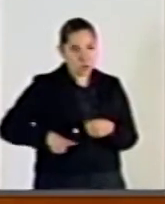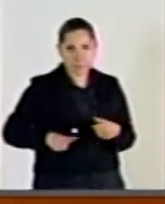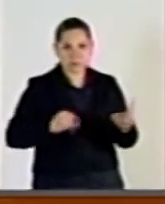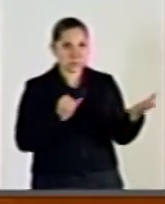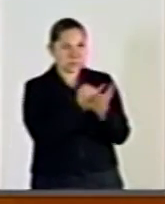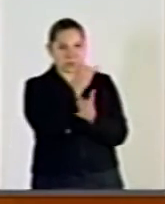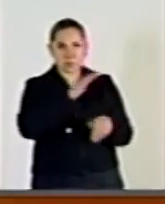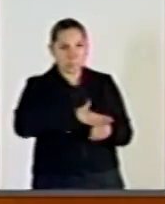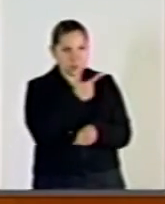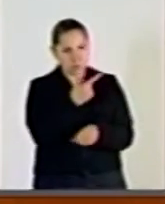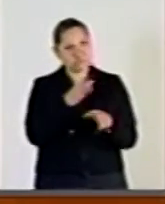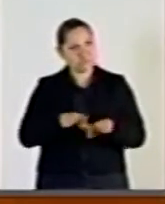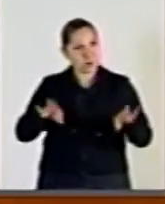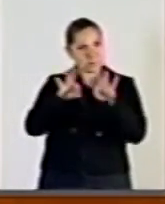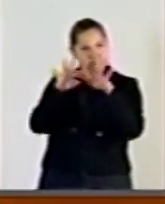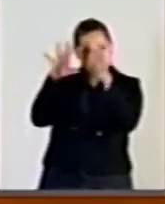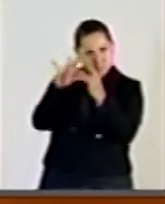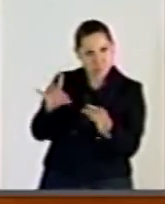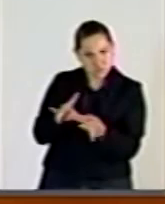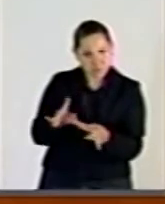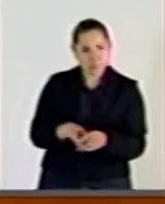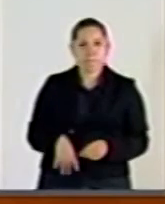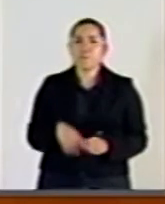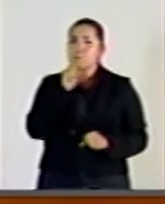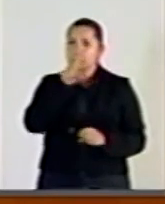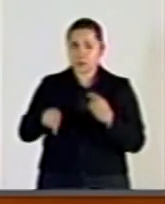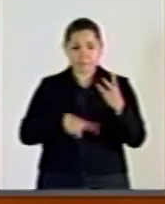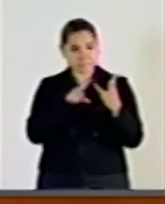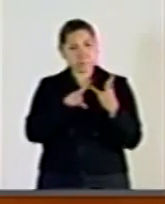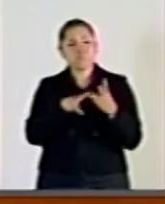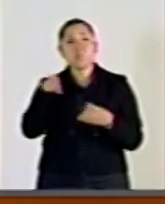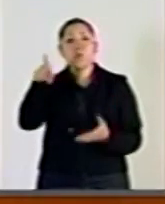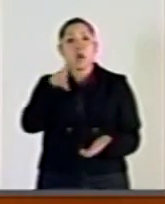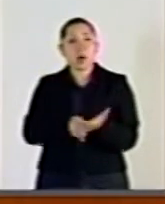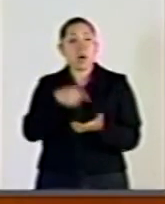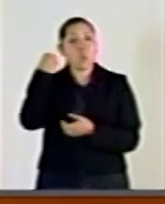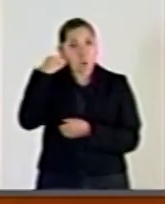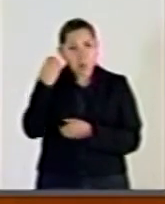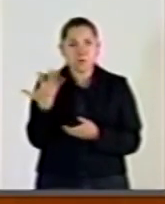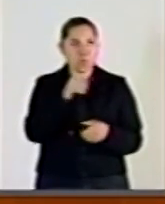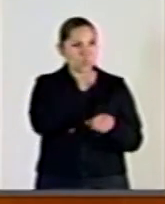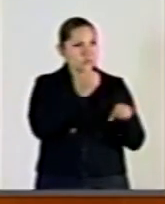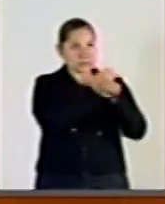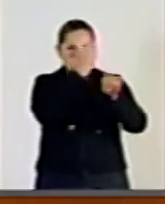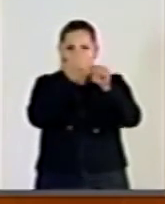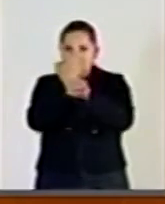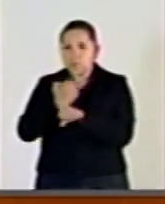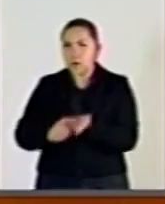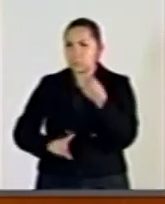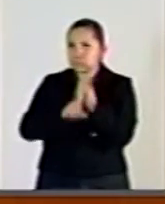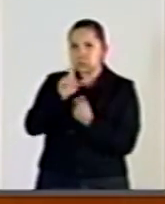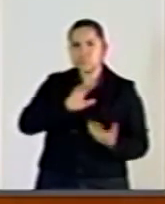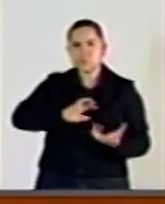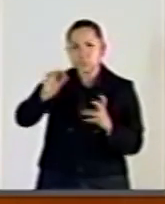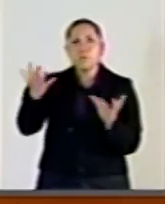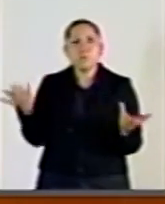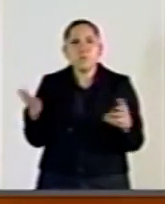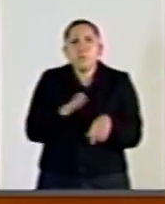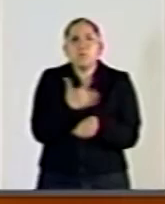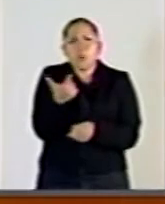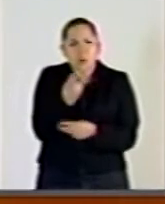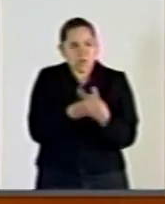Tercero, el conflicto que se vive en Oaxaca y en otras entidades del país tiene como motivo la implementación de la reforma